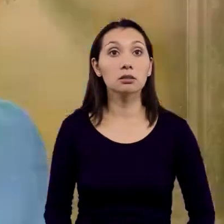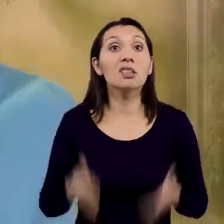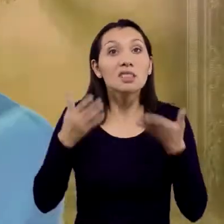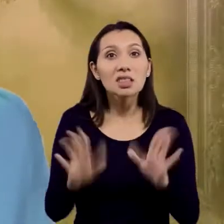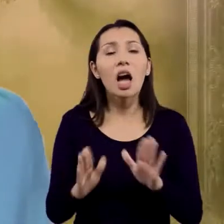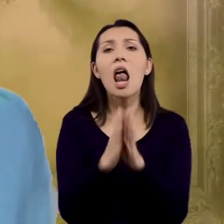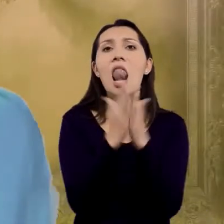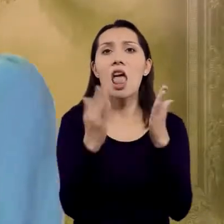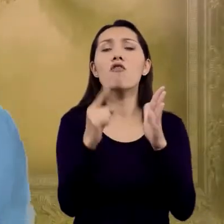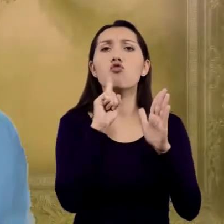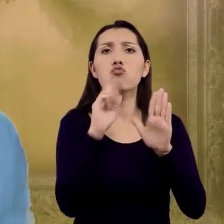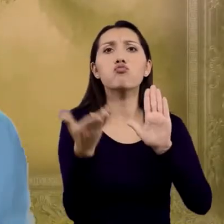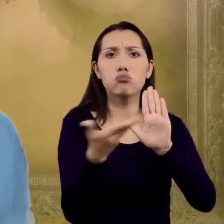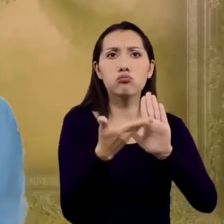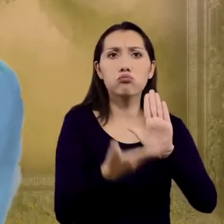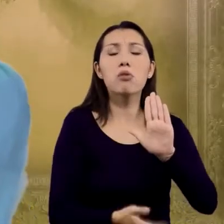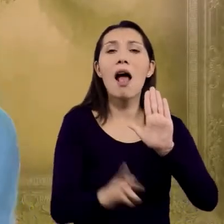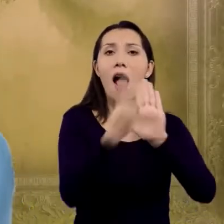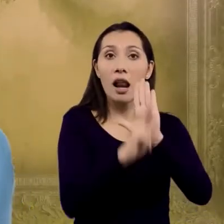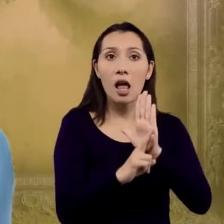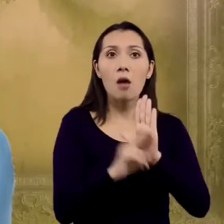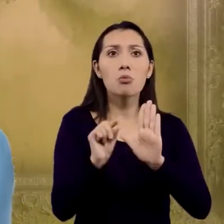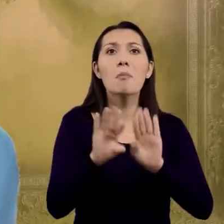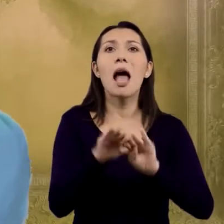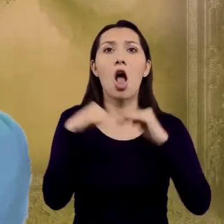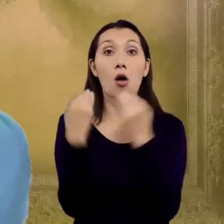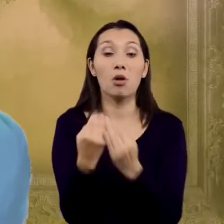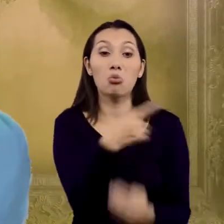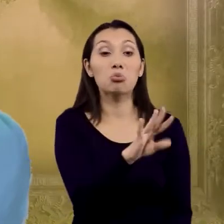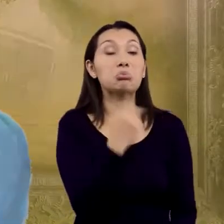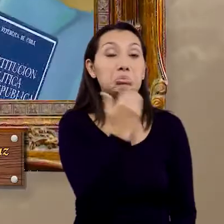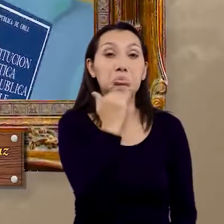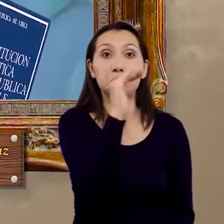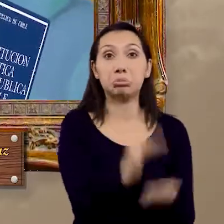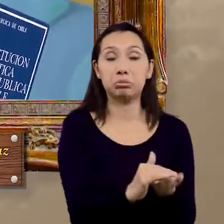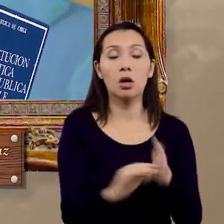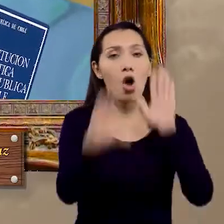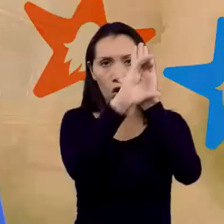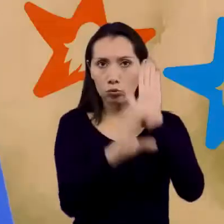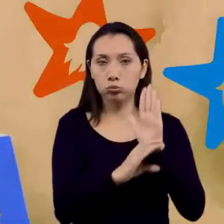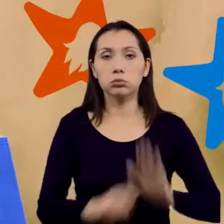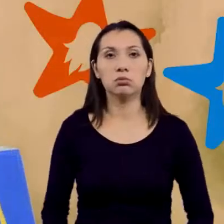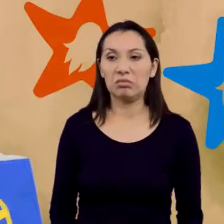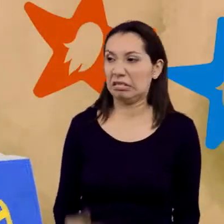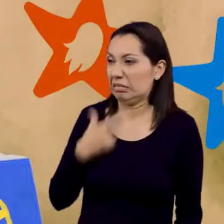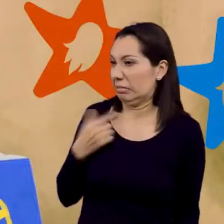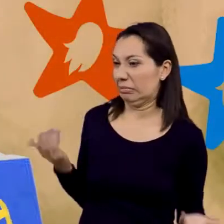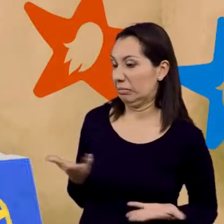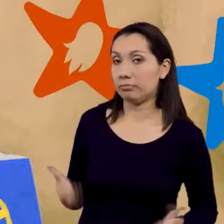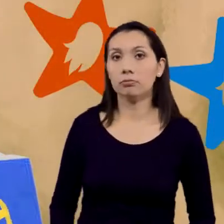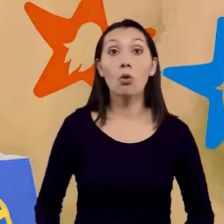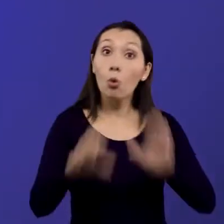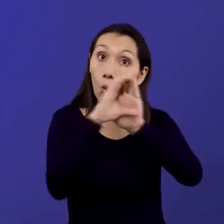ya tenemos un libro con reglas y es un poco más completo que el tuyo, la Constitución. ¿Y qué es eso?